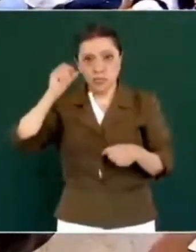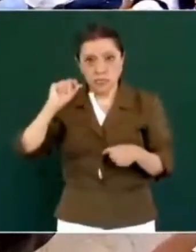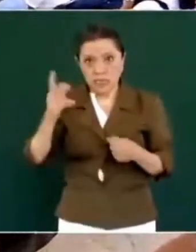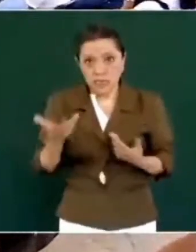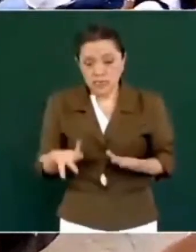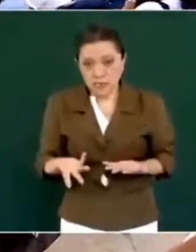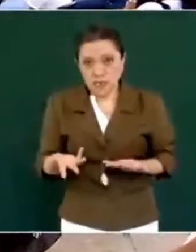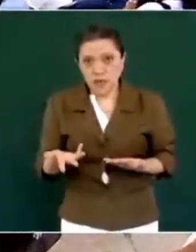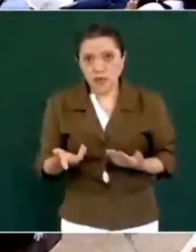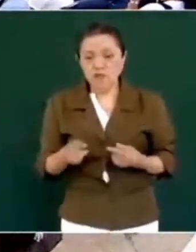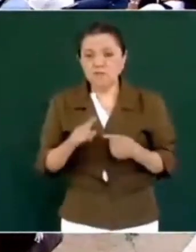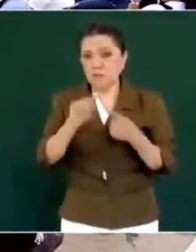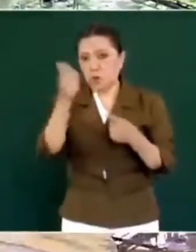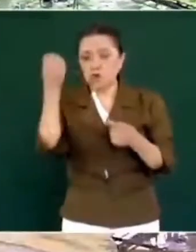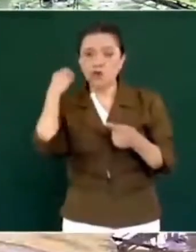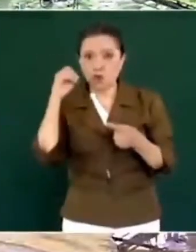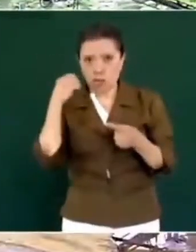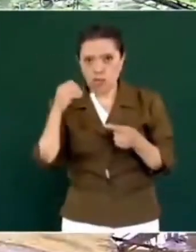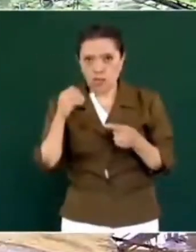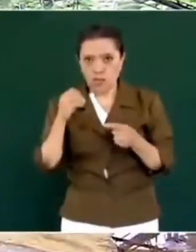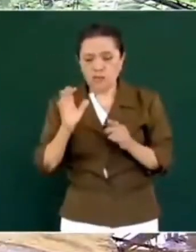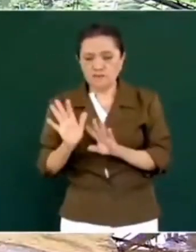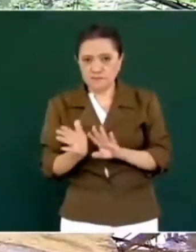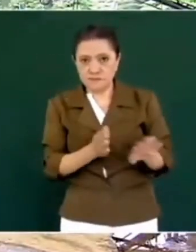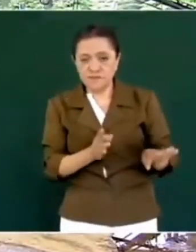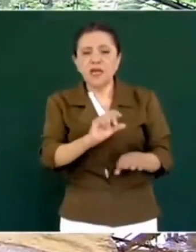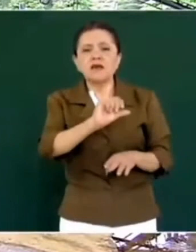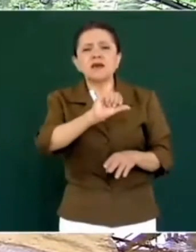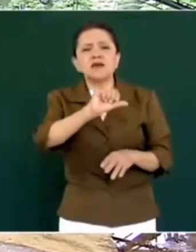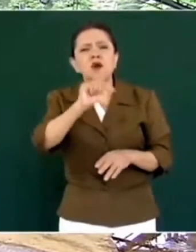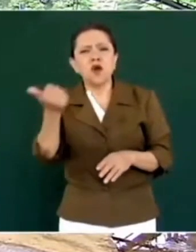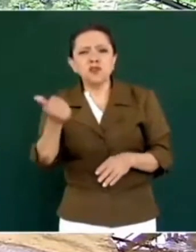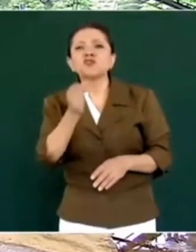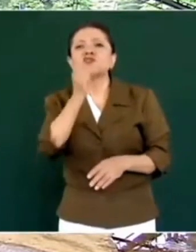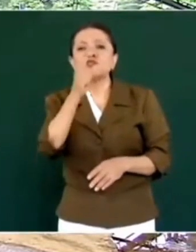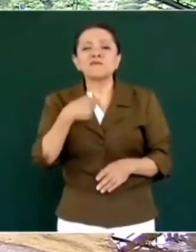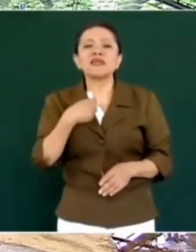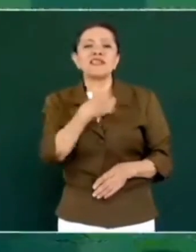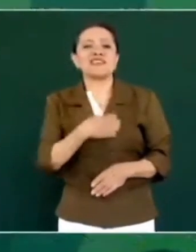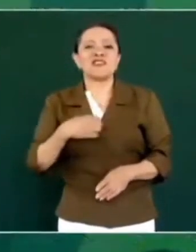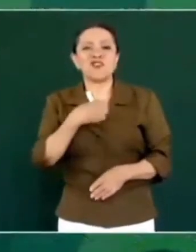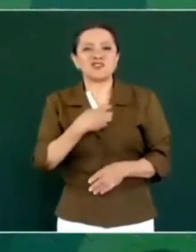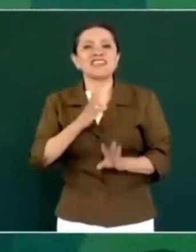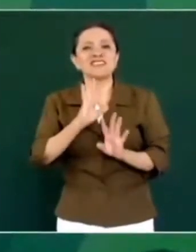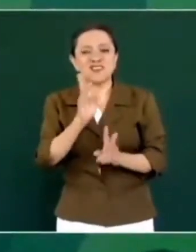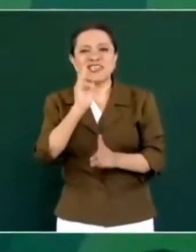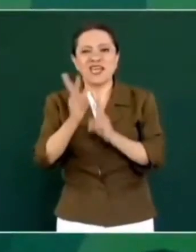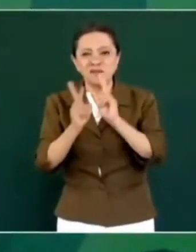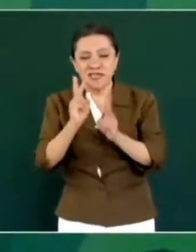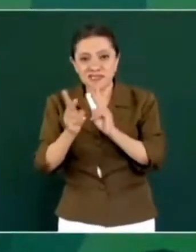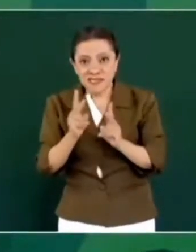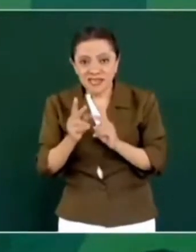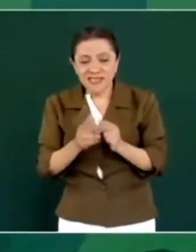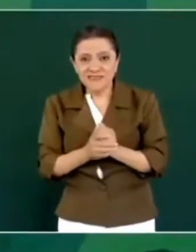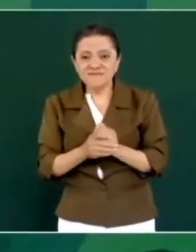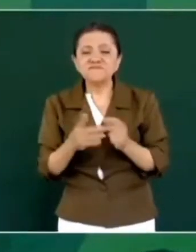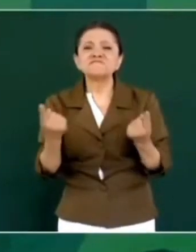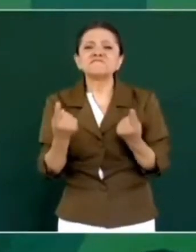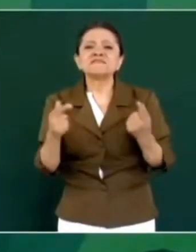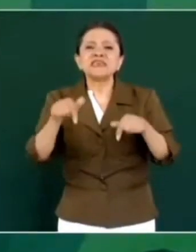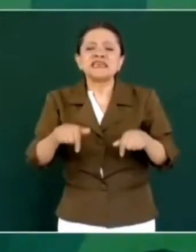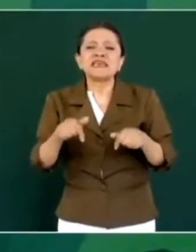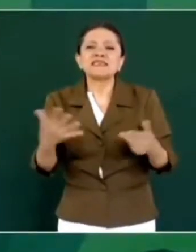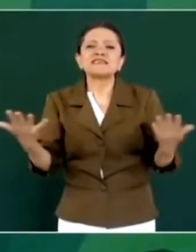ya se habló algo que me tiene también muy contento. El que se va a hacer un hospital